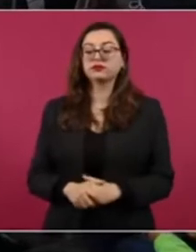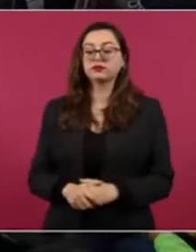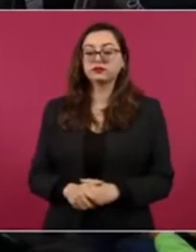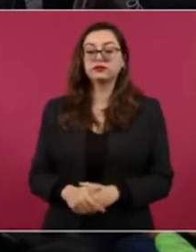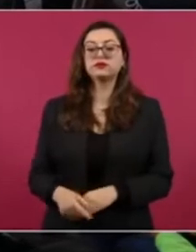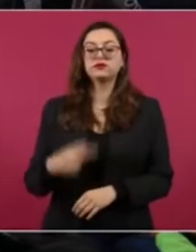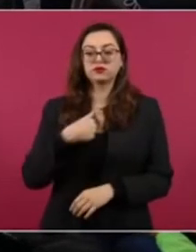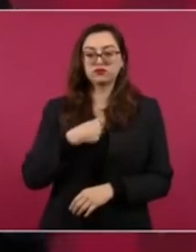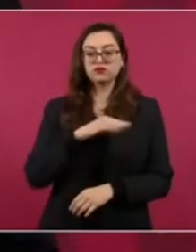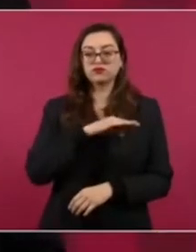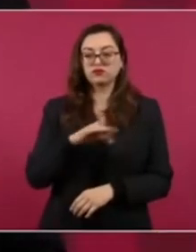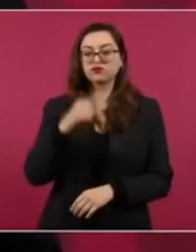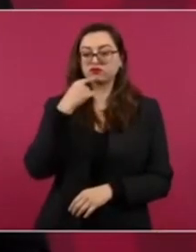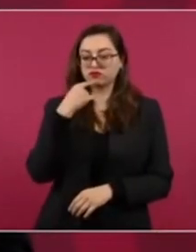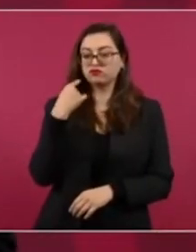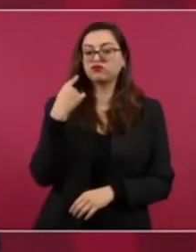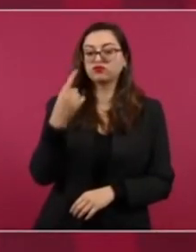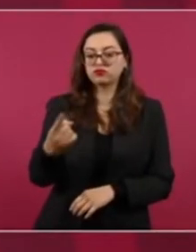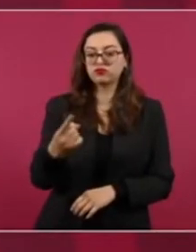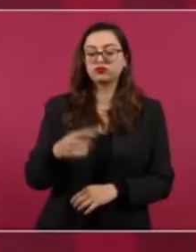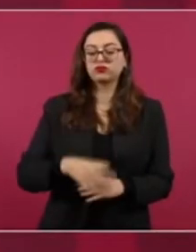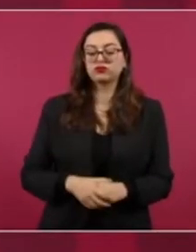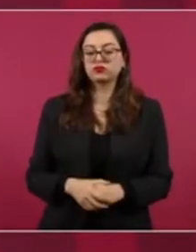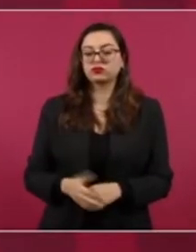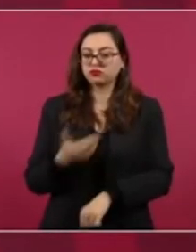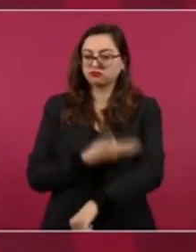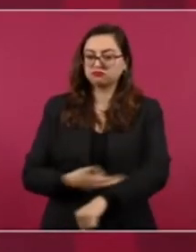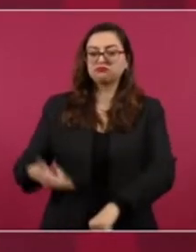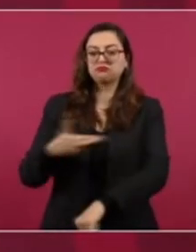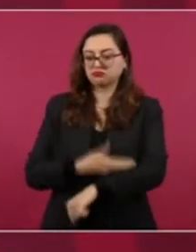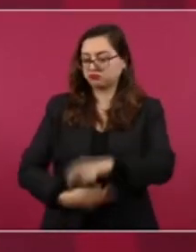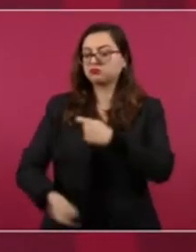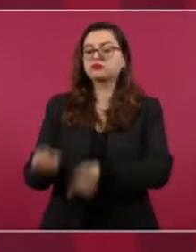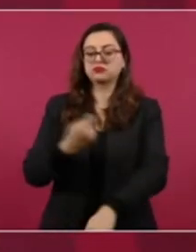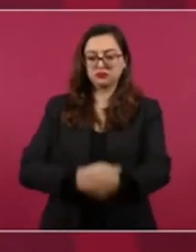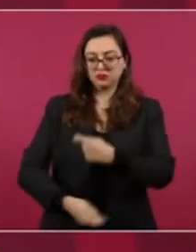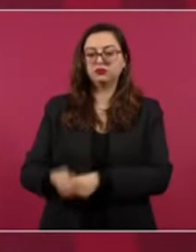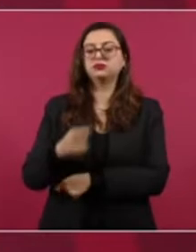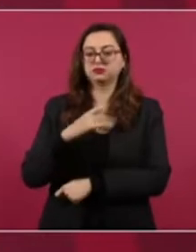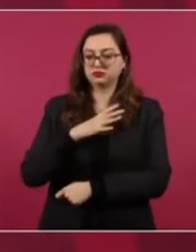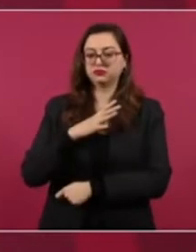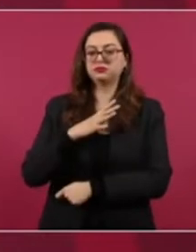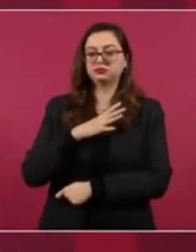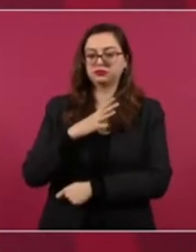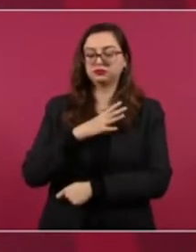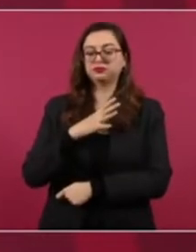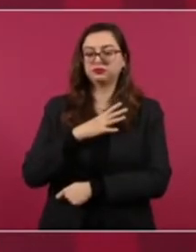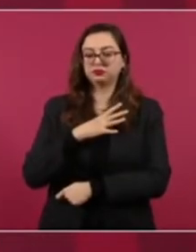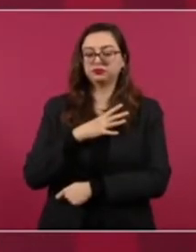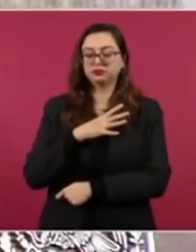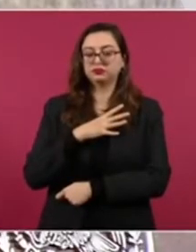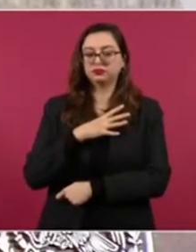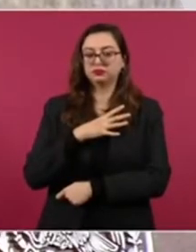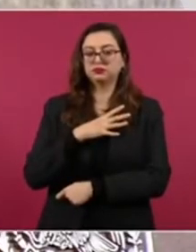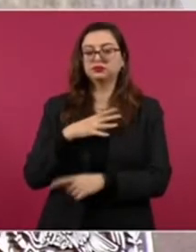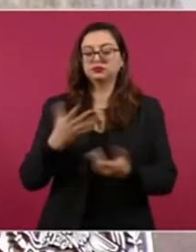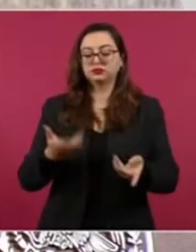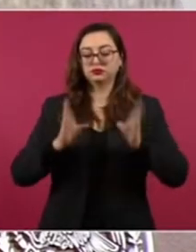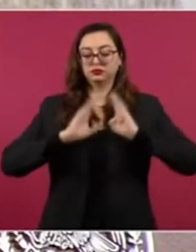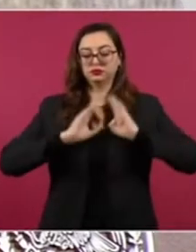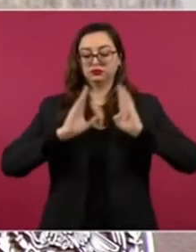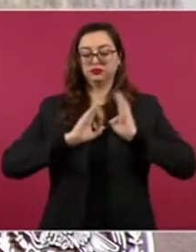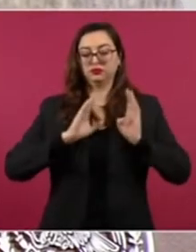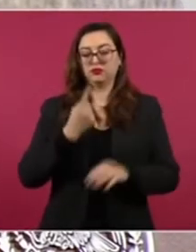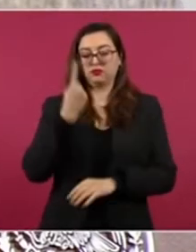Lo quiero comentarles es que ya se están haciendo los trámites para que un avión de la Fuerza